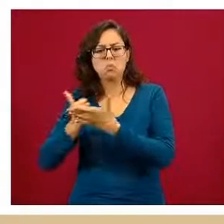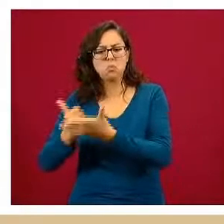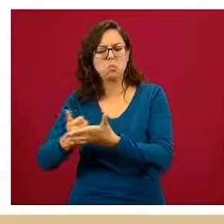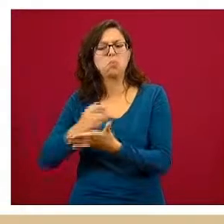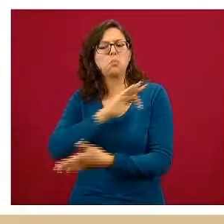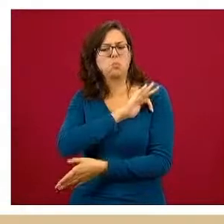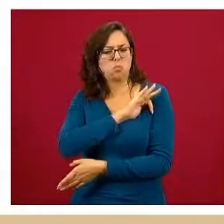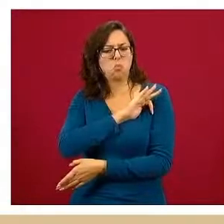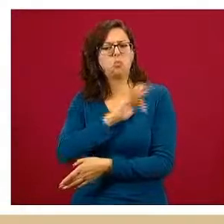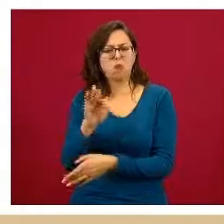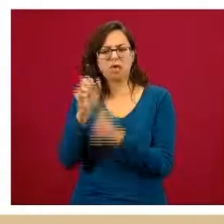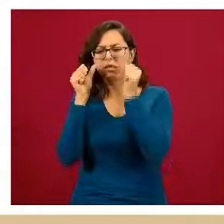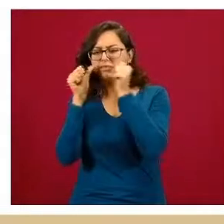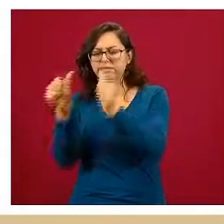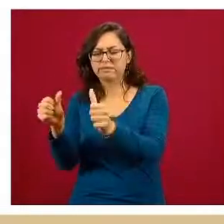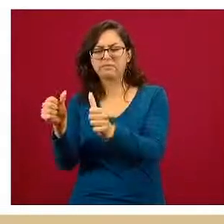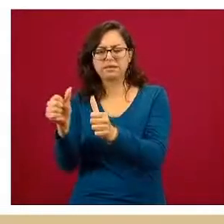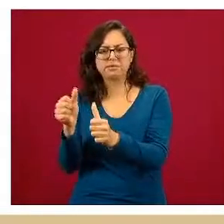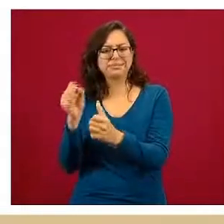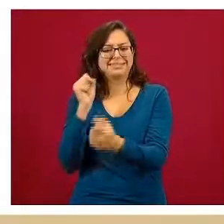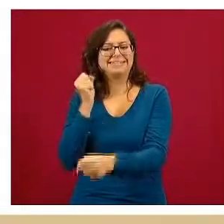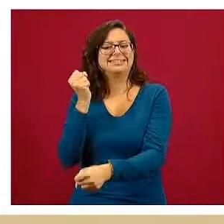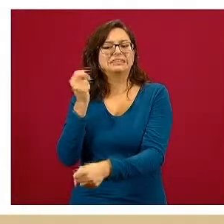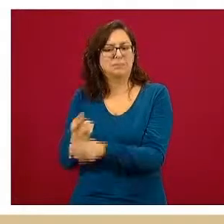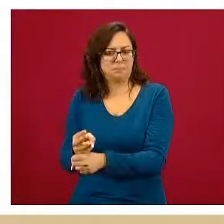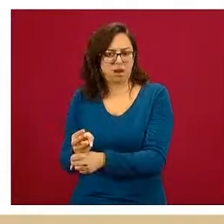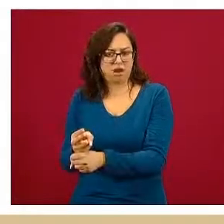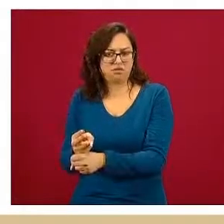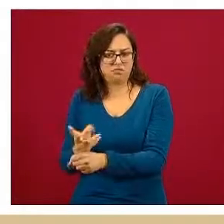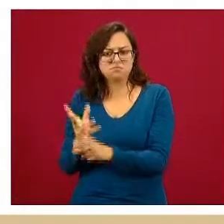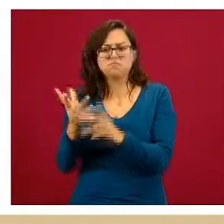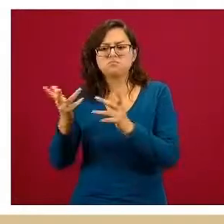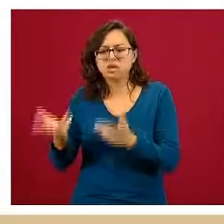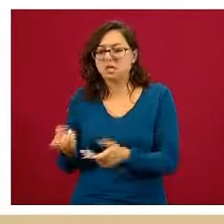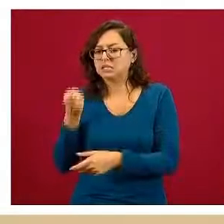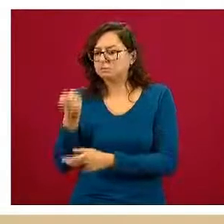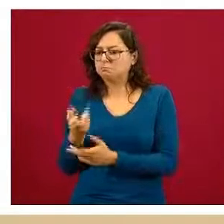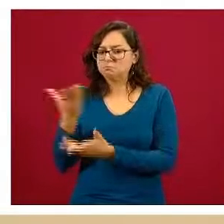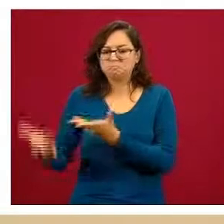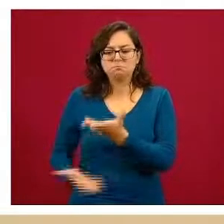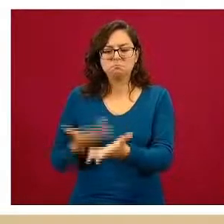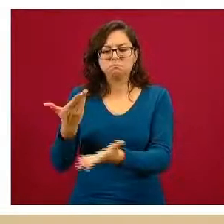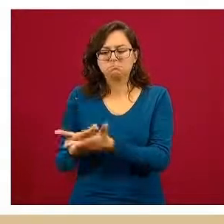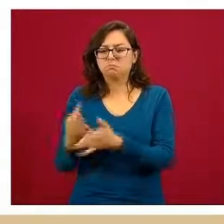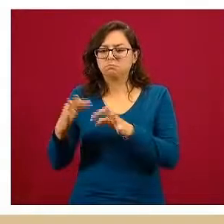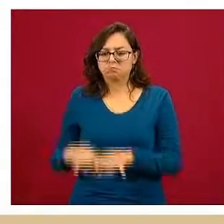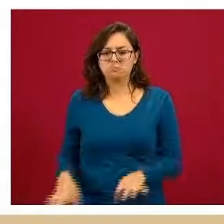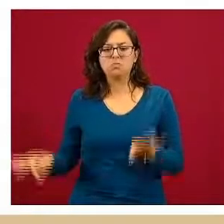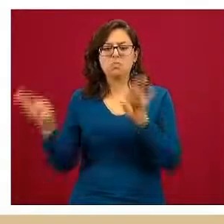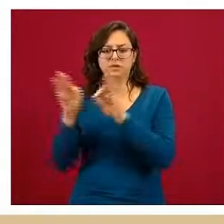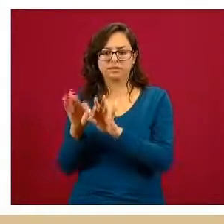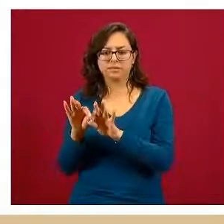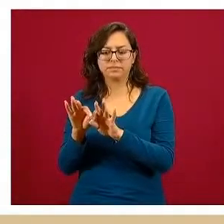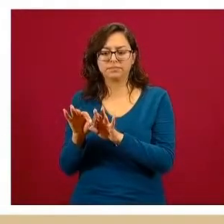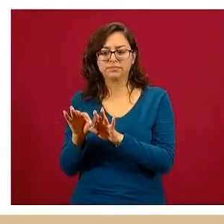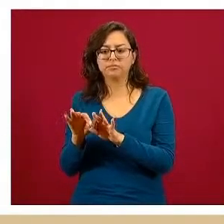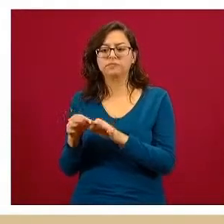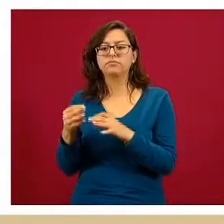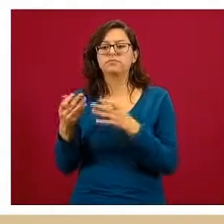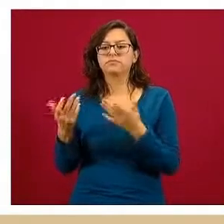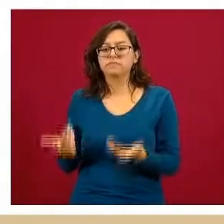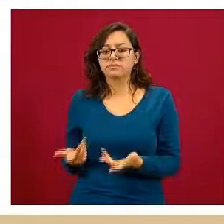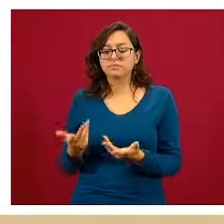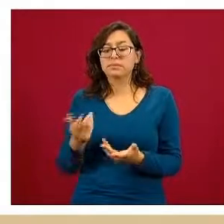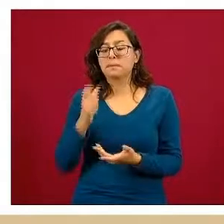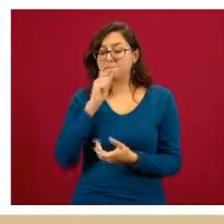con el primer nivel de atención ese es uno de los aspectos fundamentales que está planteando el Programa Nacional y con la